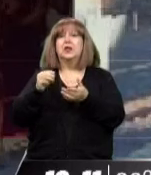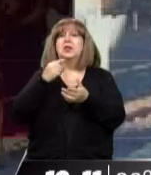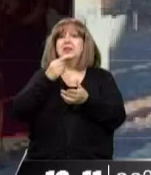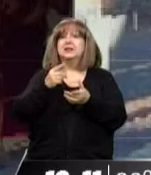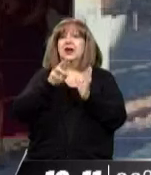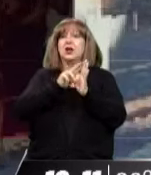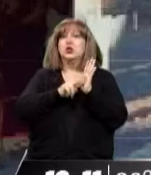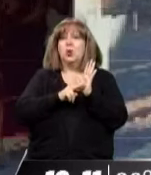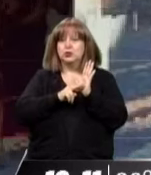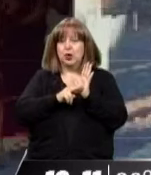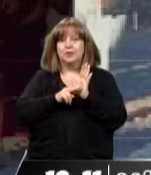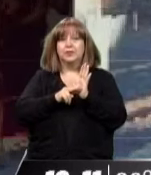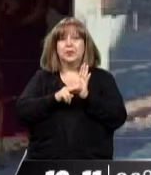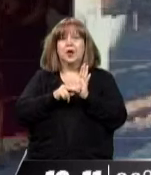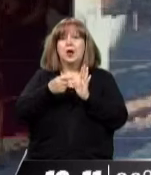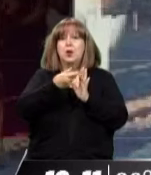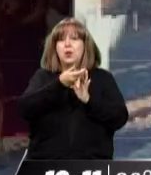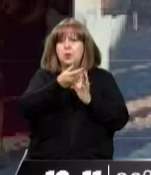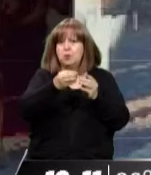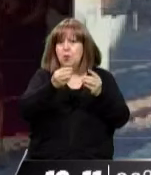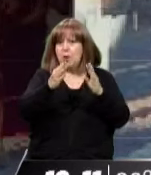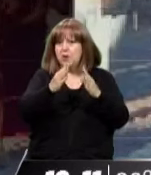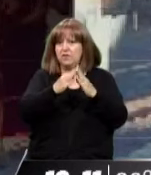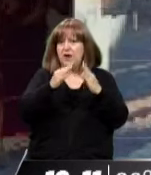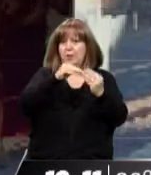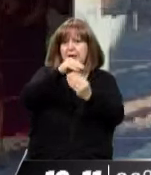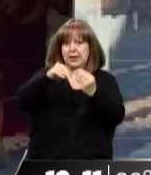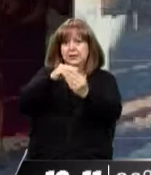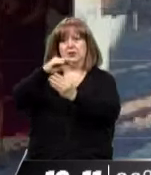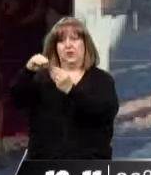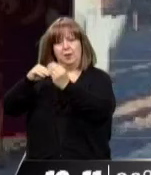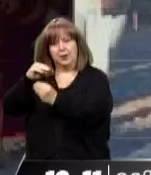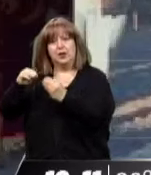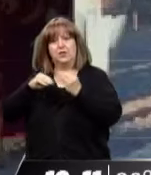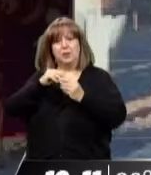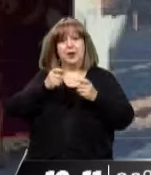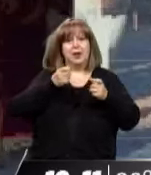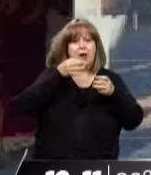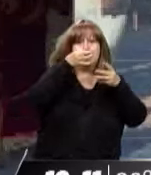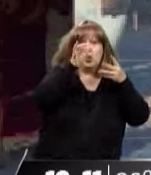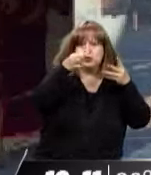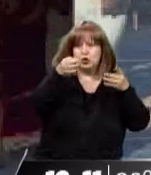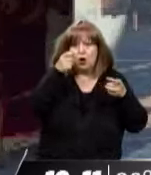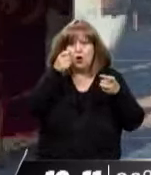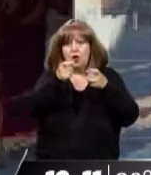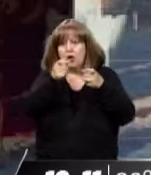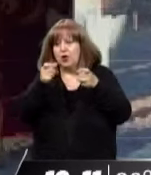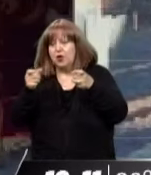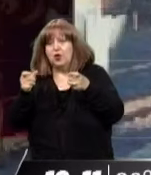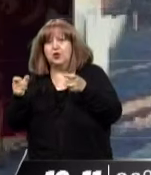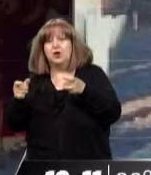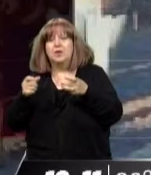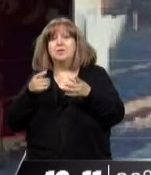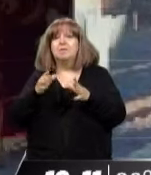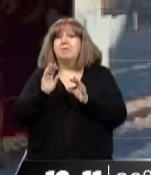más dice? Dado el número de comunidades mapuches para abordar y la situación territorial, se realiza el relevamiento de Mendoza en la modalidad